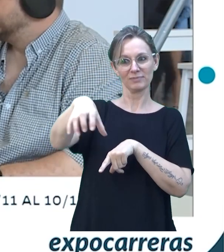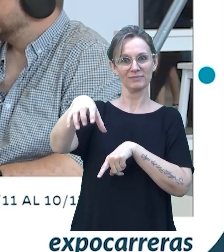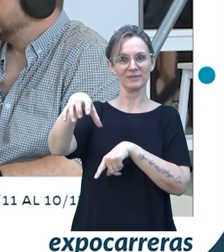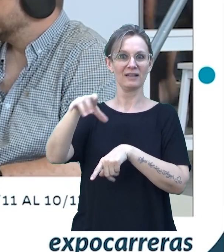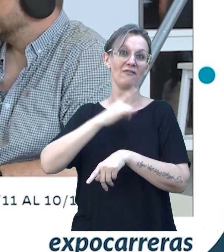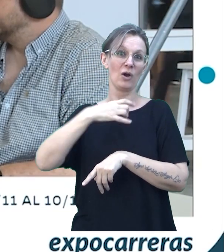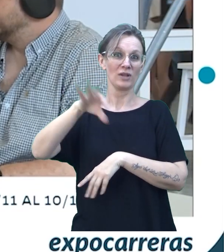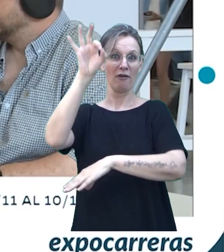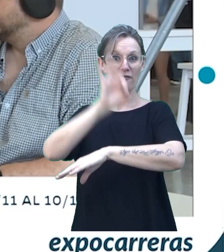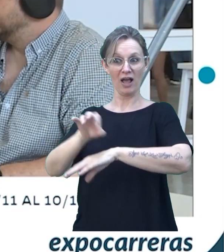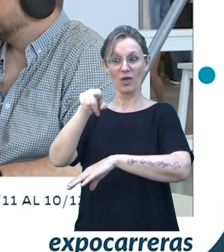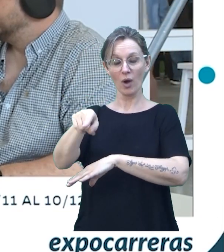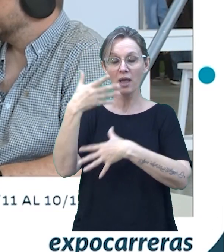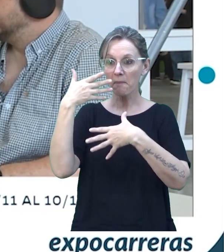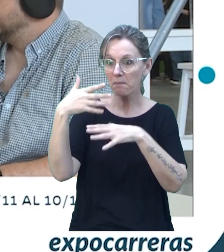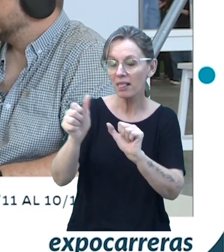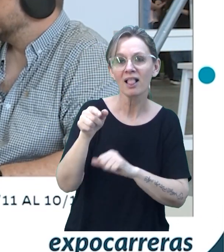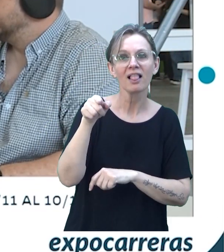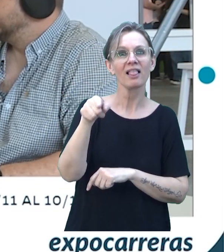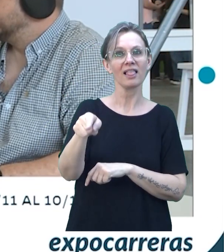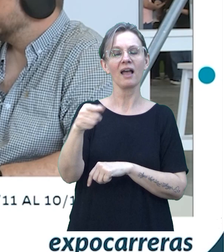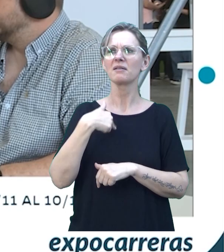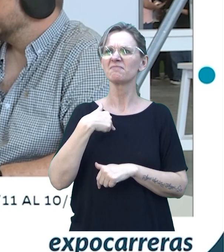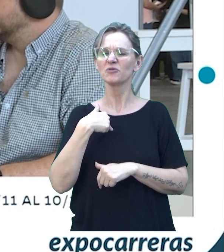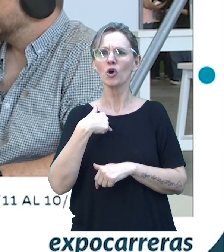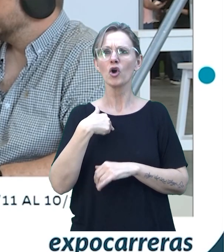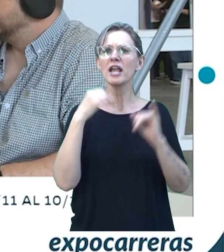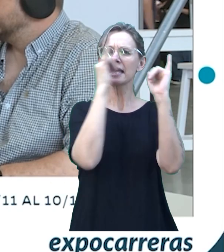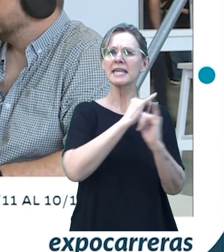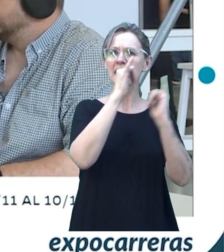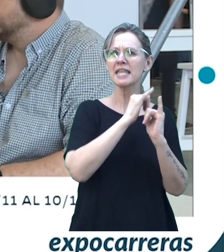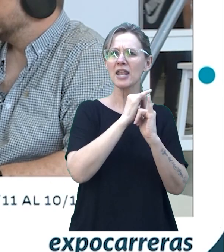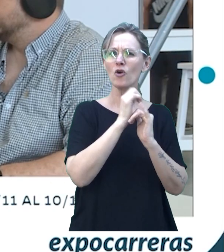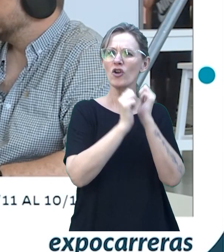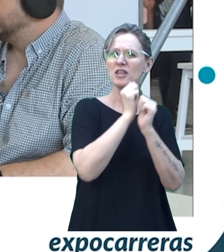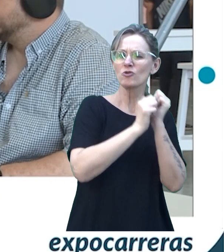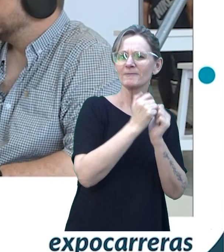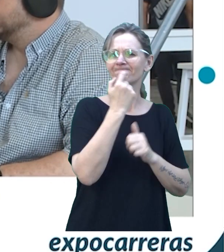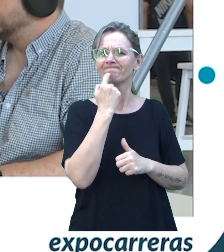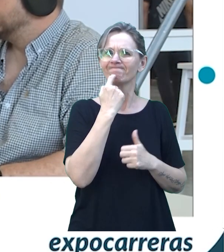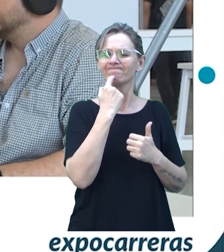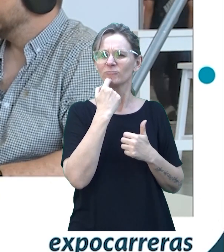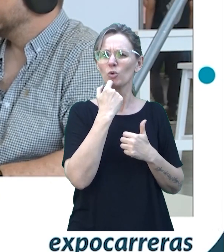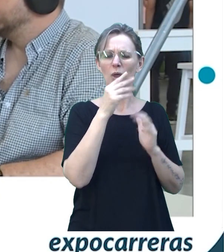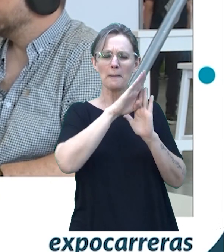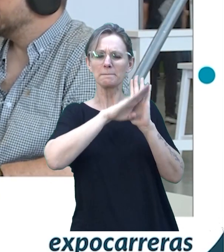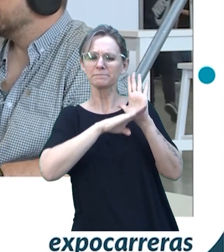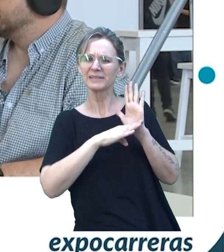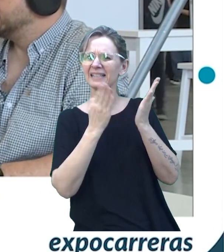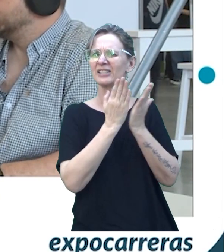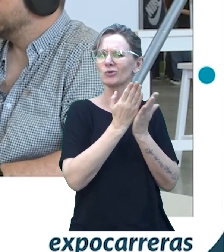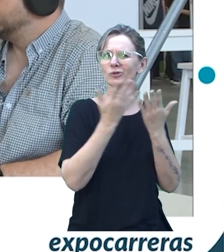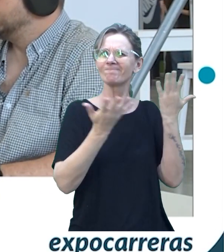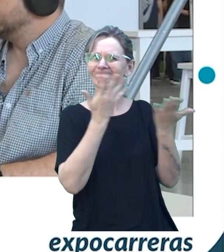Y ahí me cubrieron, a mí Ingeniería Industrial no me cerraban ciertas cosas de lo que era el plan de estudios y demás. Y Diseño Industrial